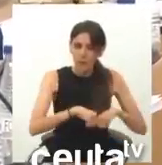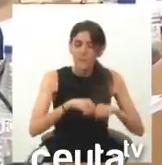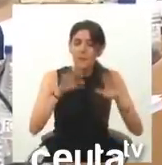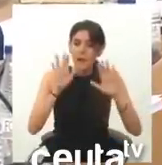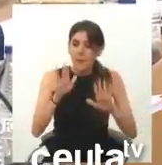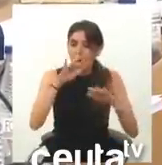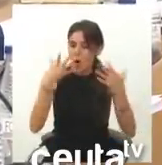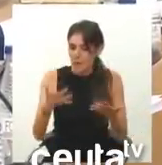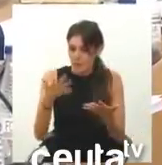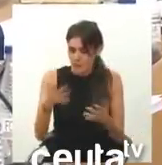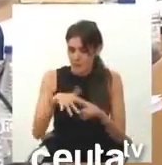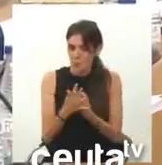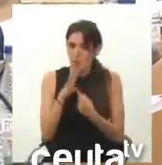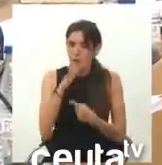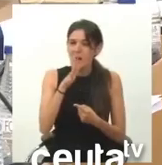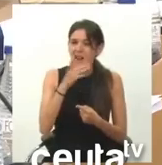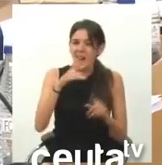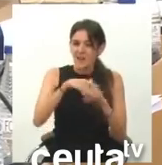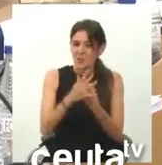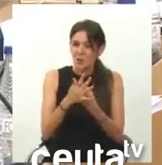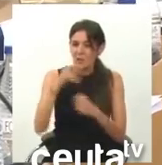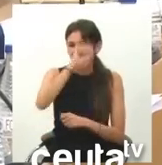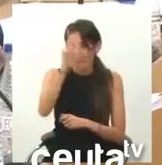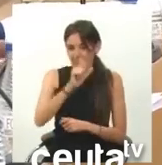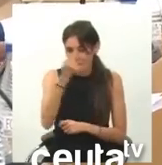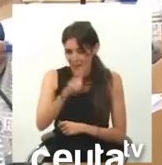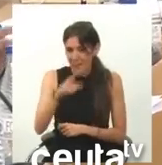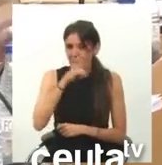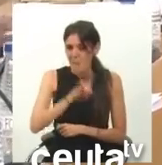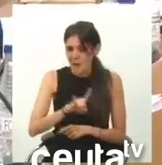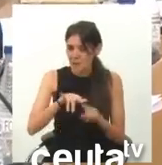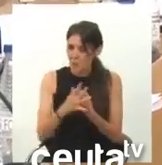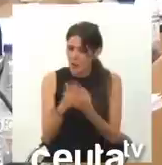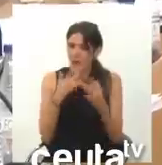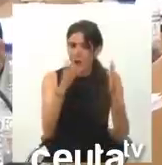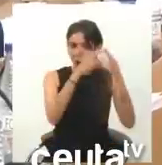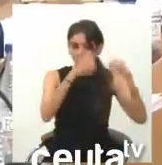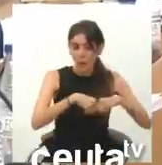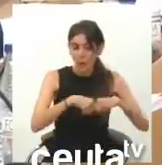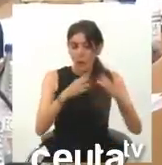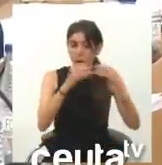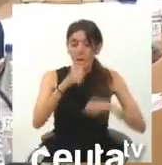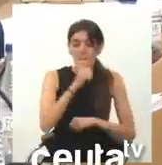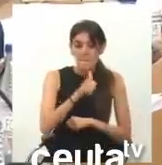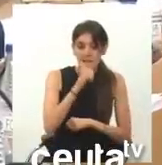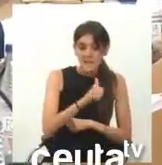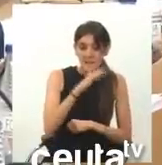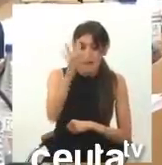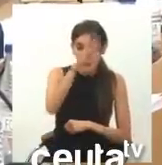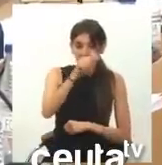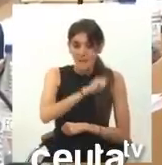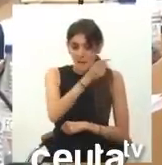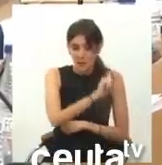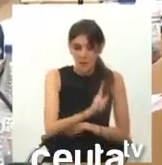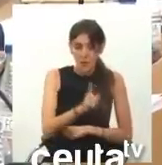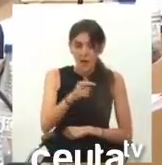Ahora bien, hay varias formas de que te parezca mal el acuerdo al que Pedro Sánchez, y no España, Pedro